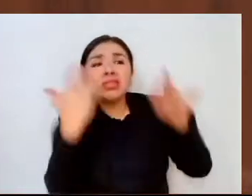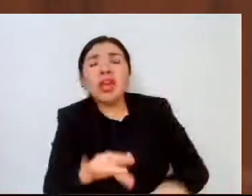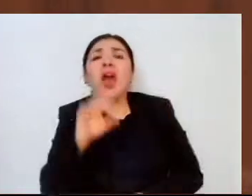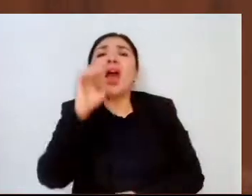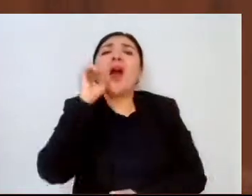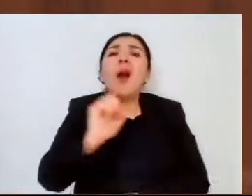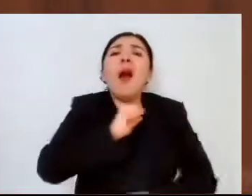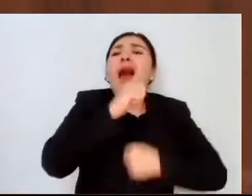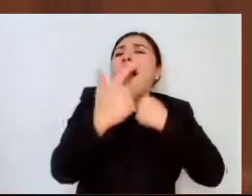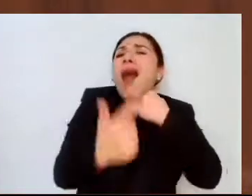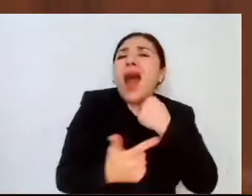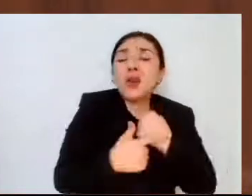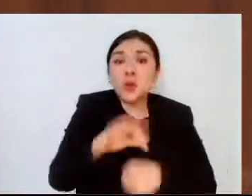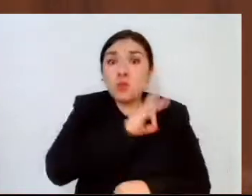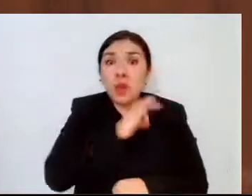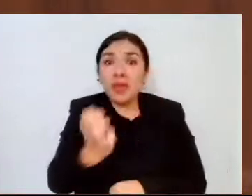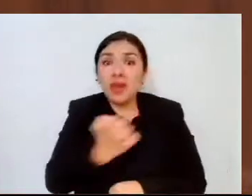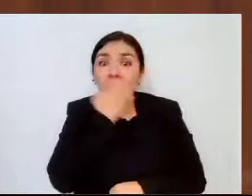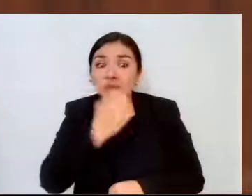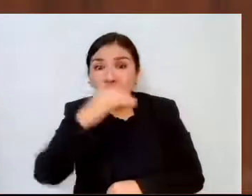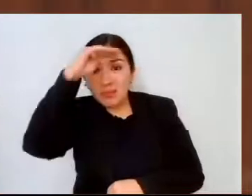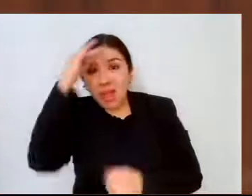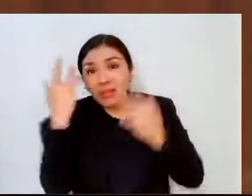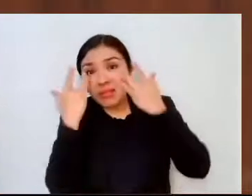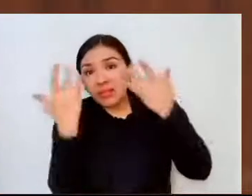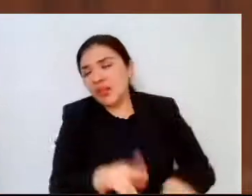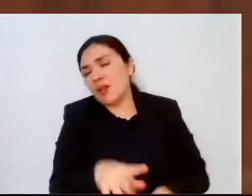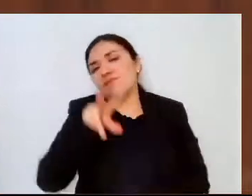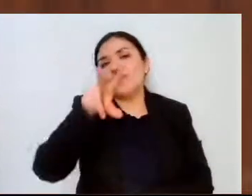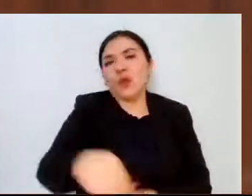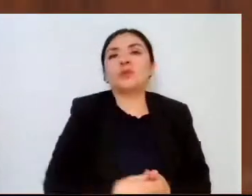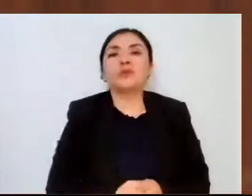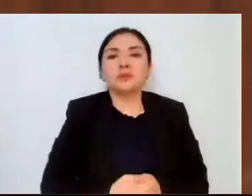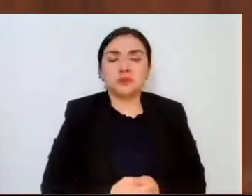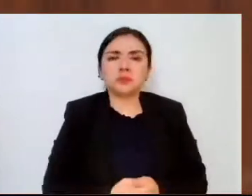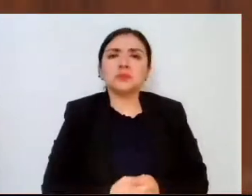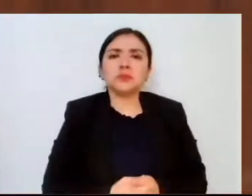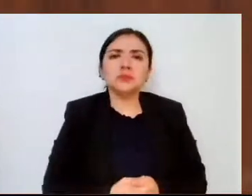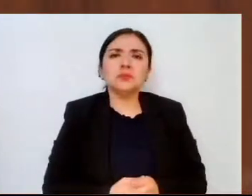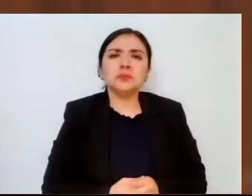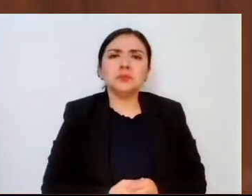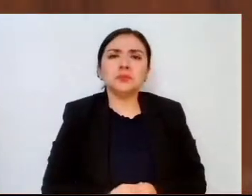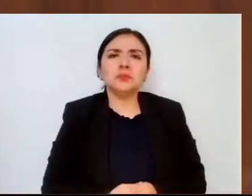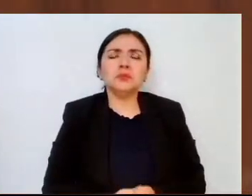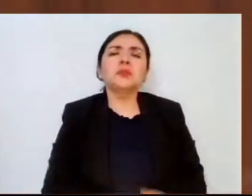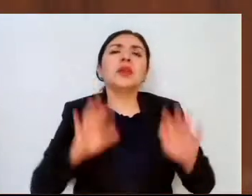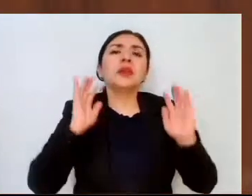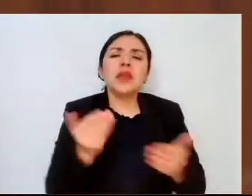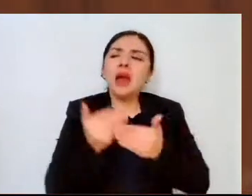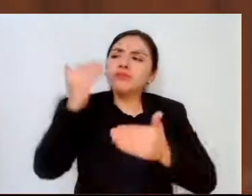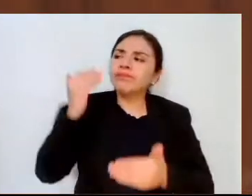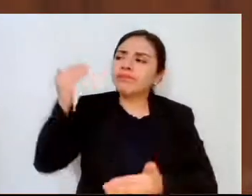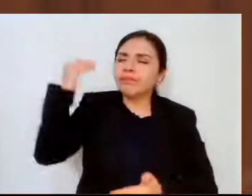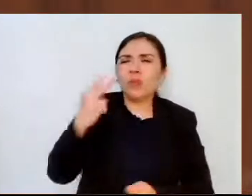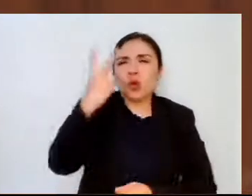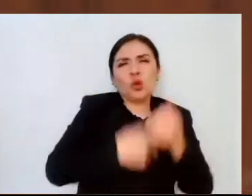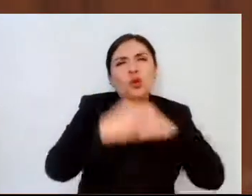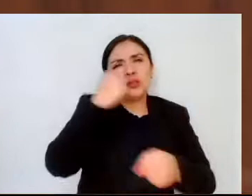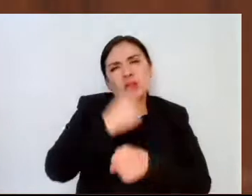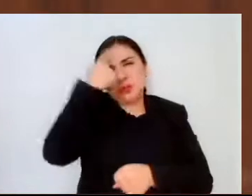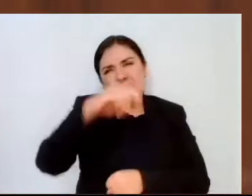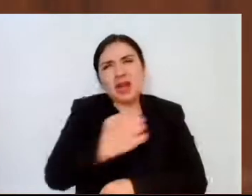motivo deje la escuela. Concluimos los dos ciclos escolares pasados con